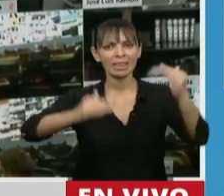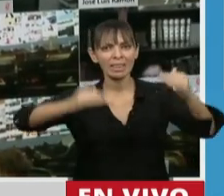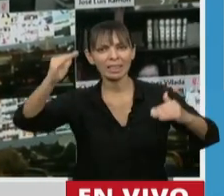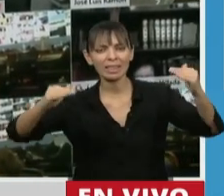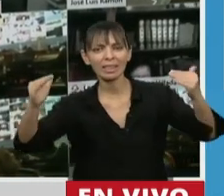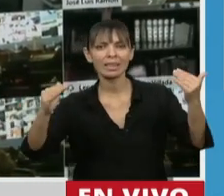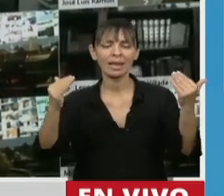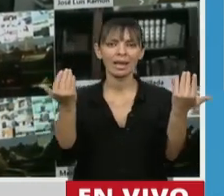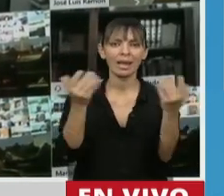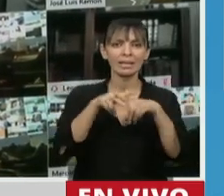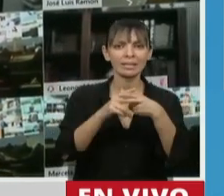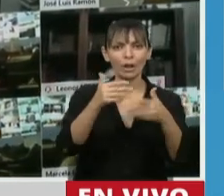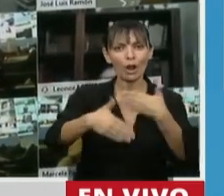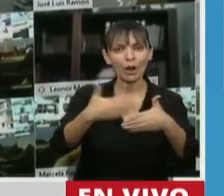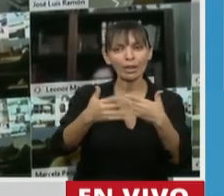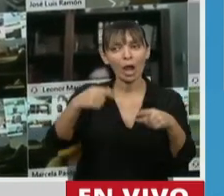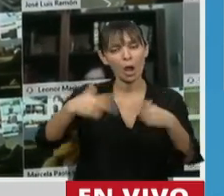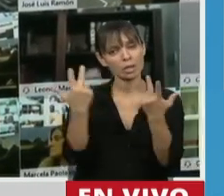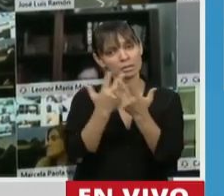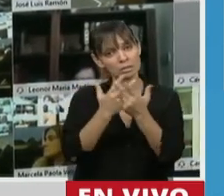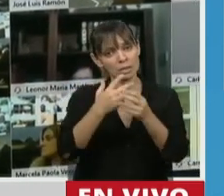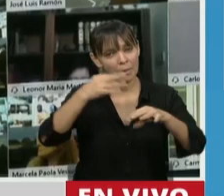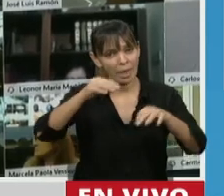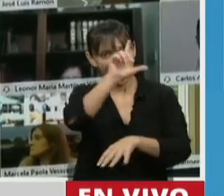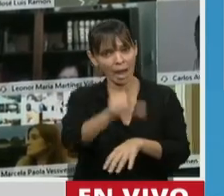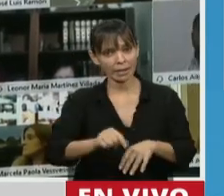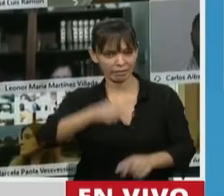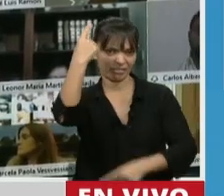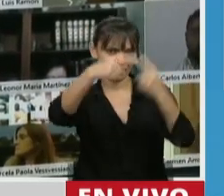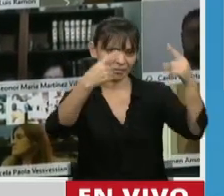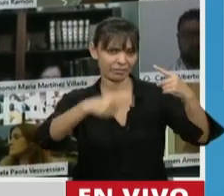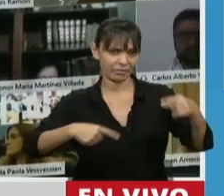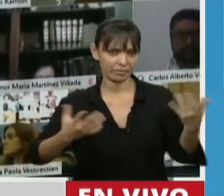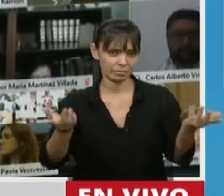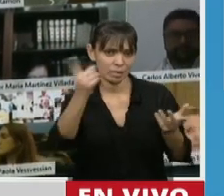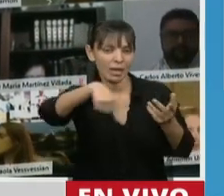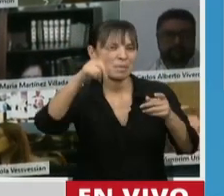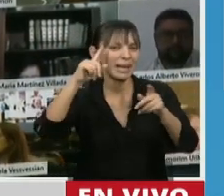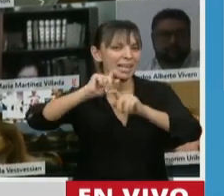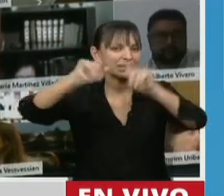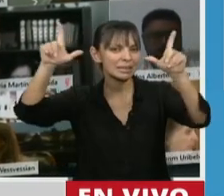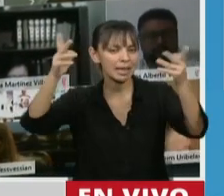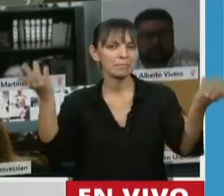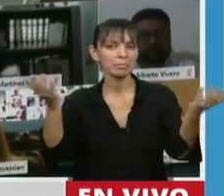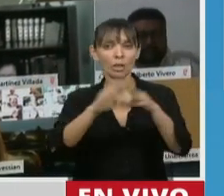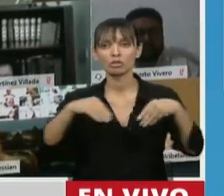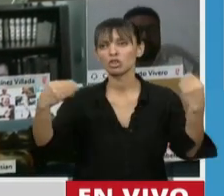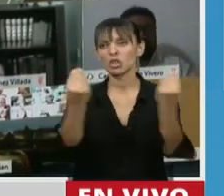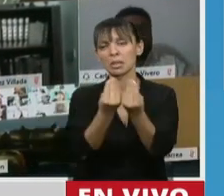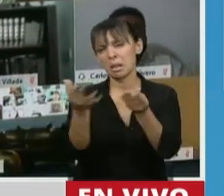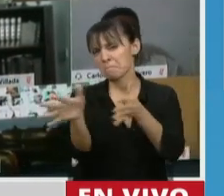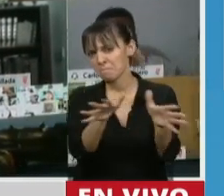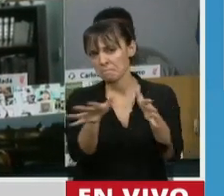la que hoy en este recinto hemos hablado mucho, es muy grande en la Argentina. Imaginémonos que de un total así